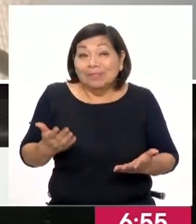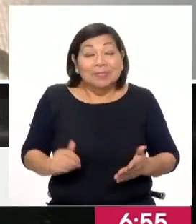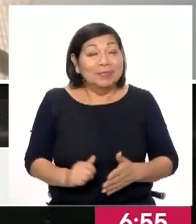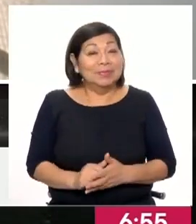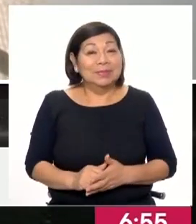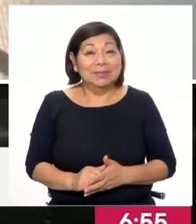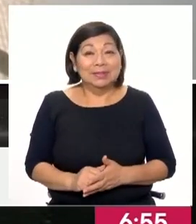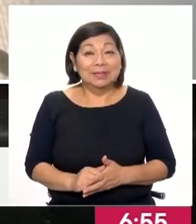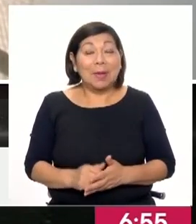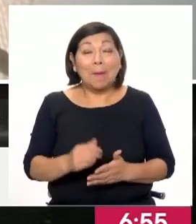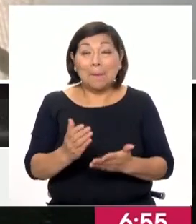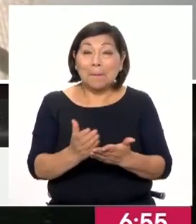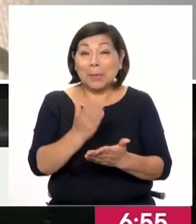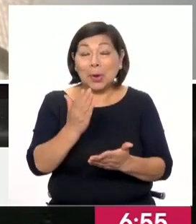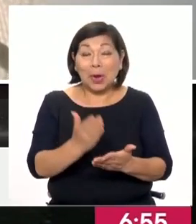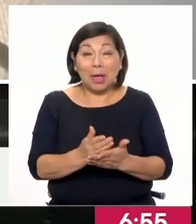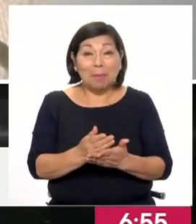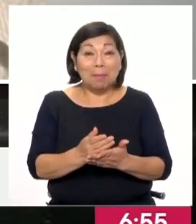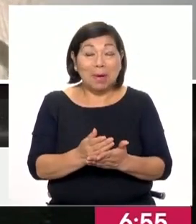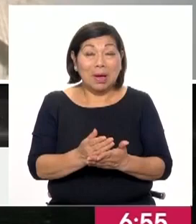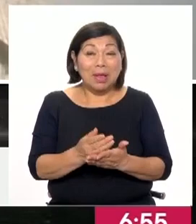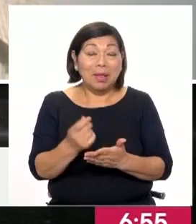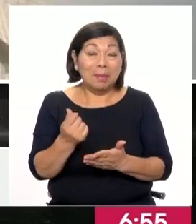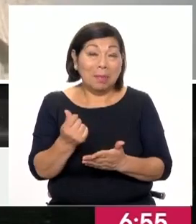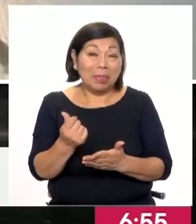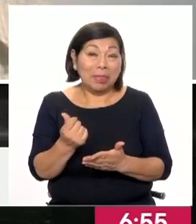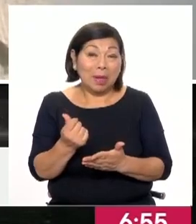la crisis económica global, quiero decir, ¿no?